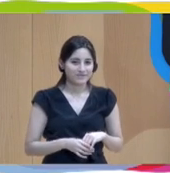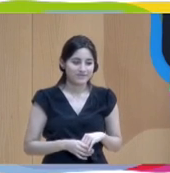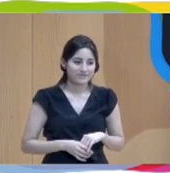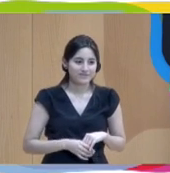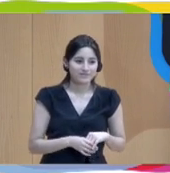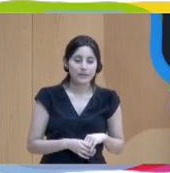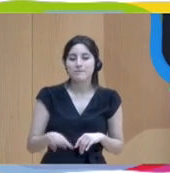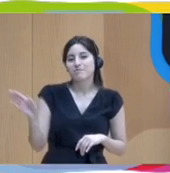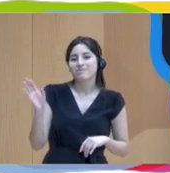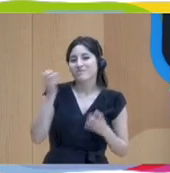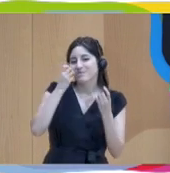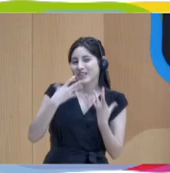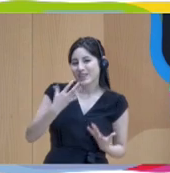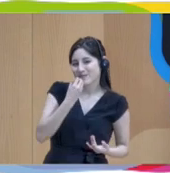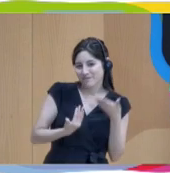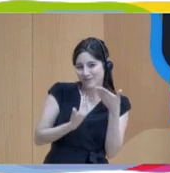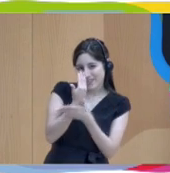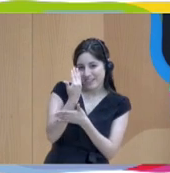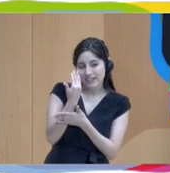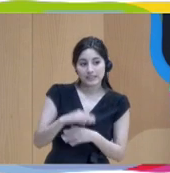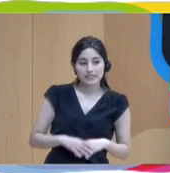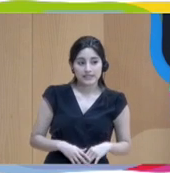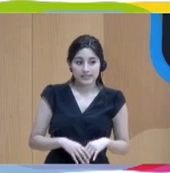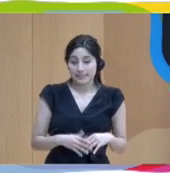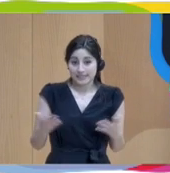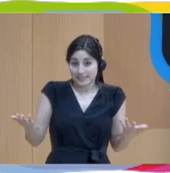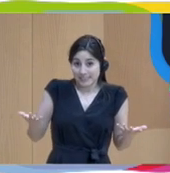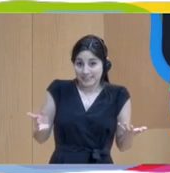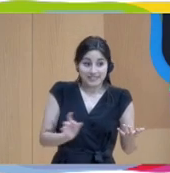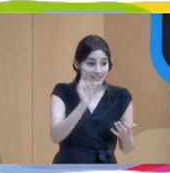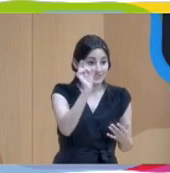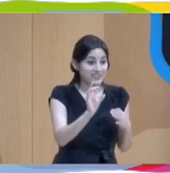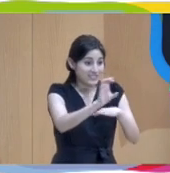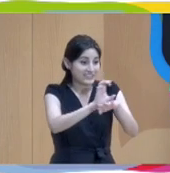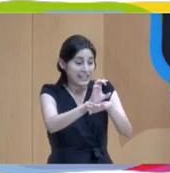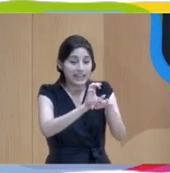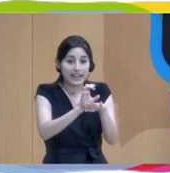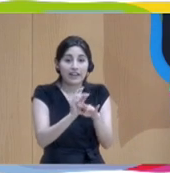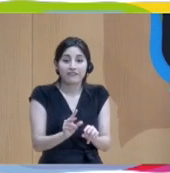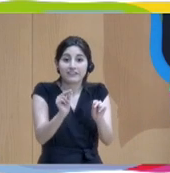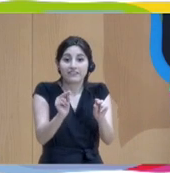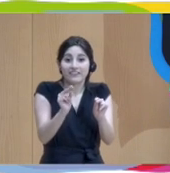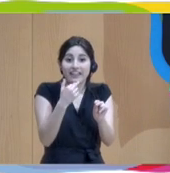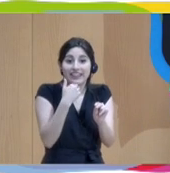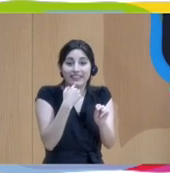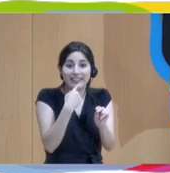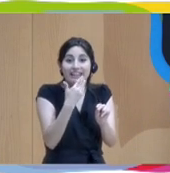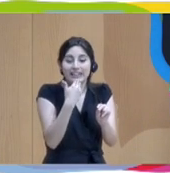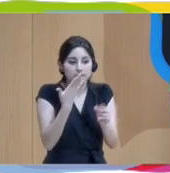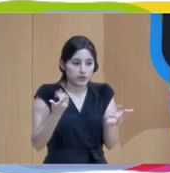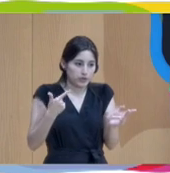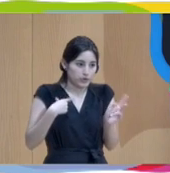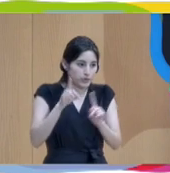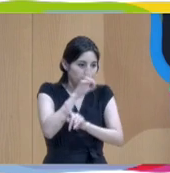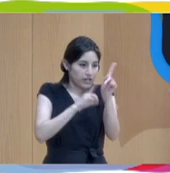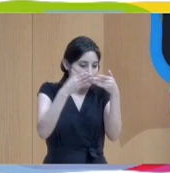¿Qué tal? Buenos días. No sé si ya casi ha hecho cierre, ¿no?, la consejera, pero bueno, yo quería, no sé si abrir melones, pero sí por